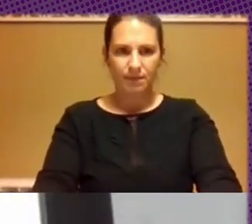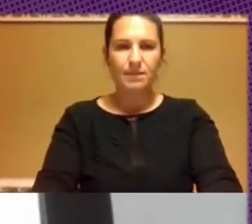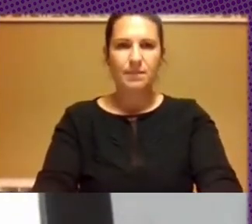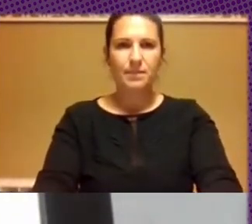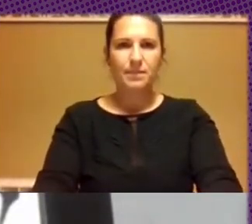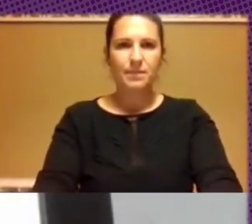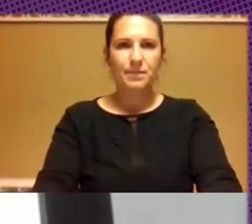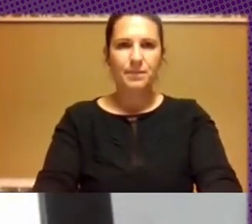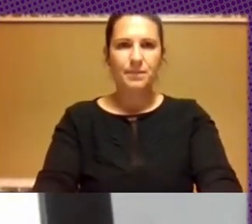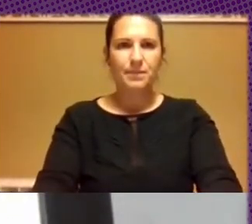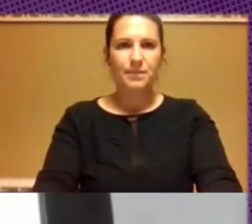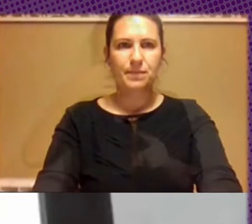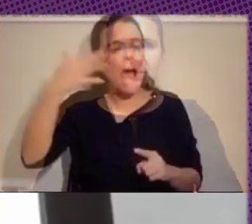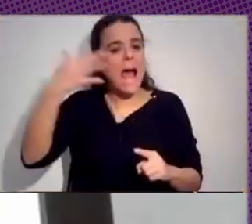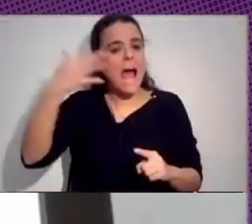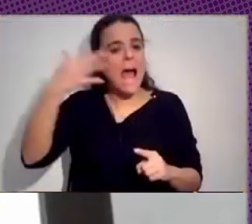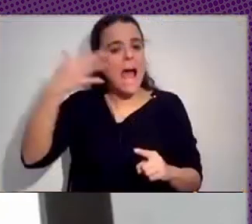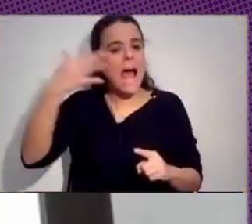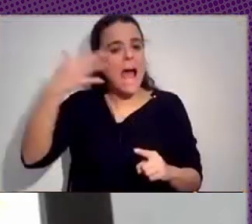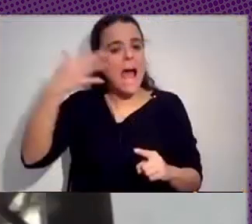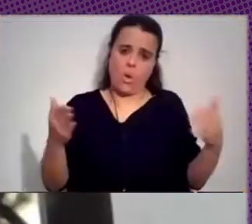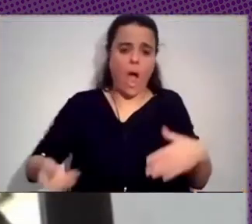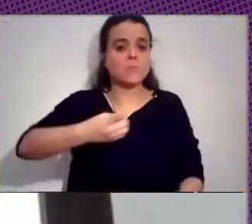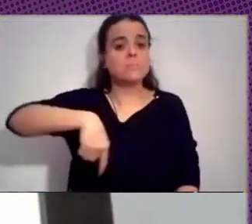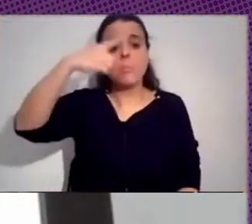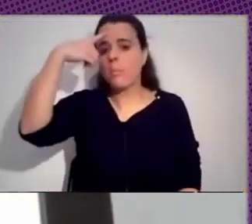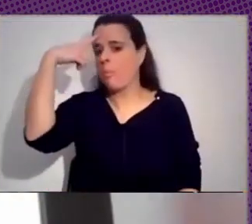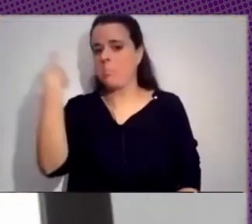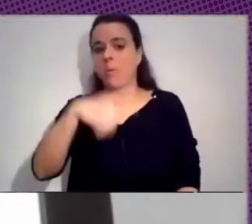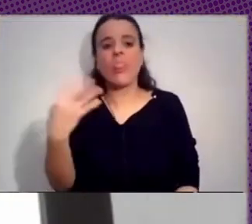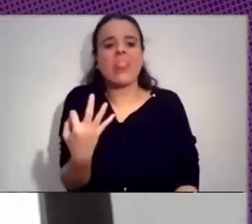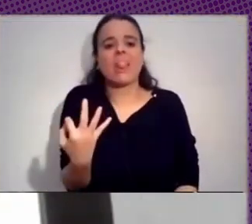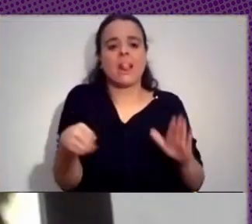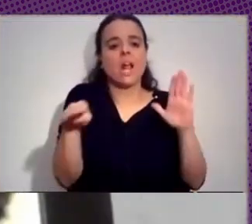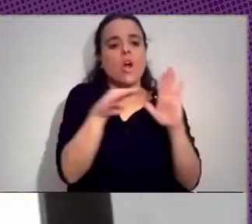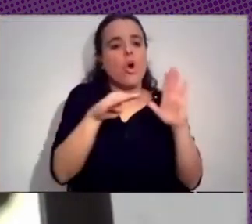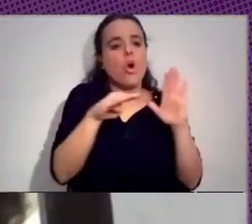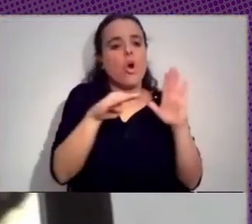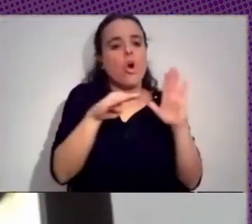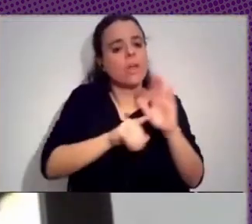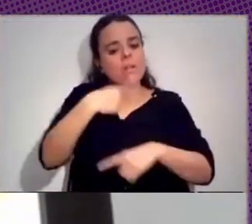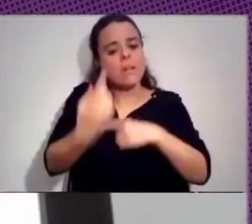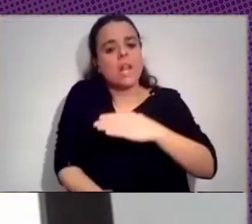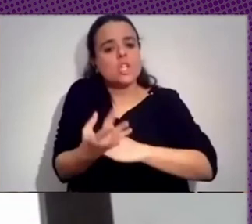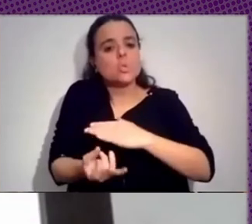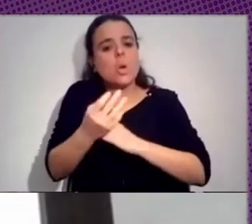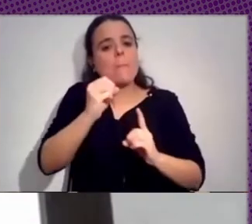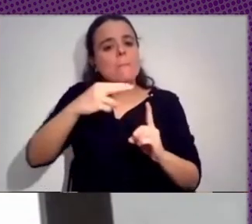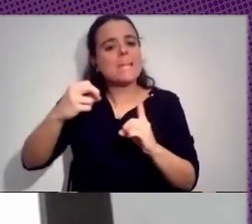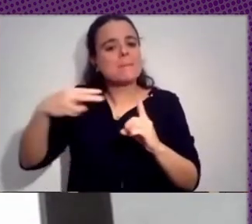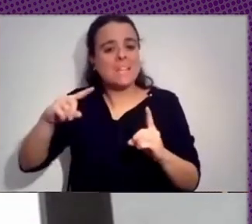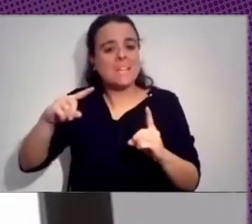verdad, nosotros lo sabemos. Lo que tiene que haber es condiciones para que surjan todas las perspectivas y todas las